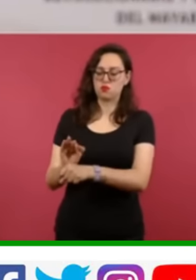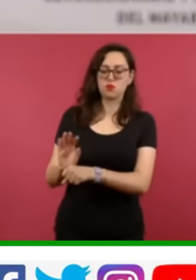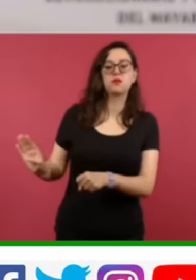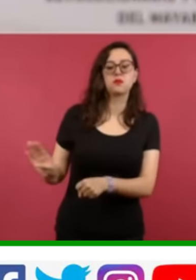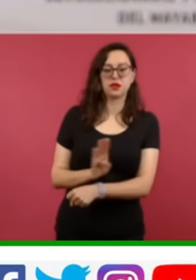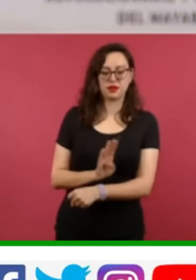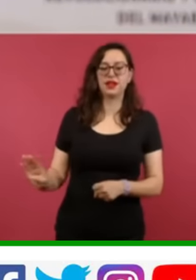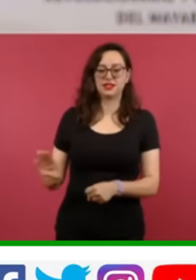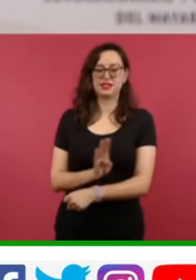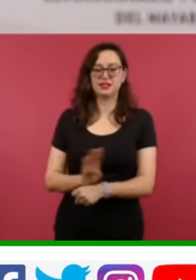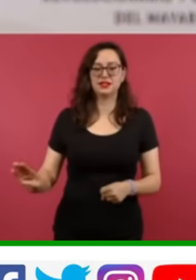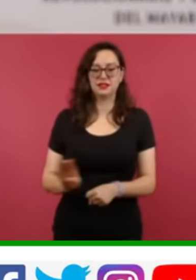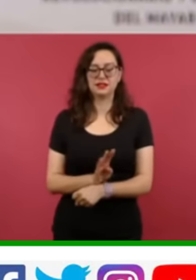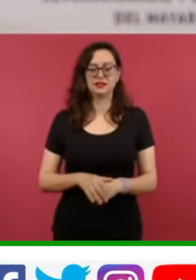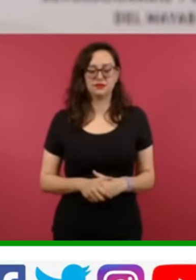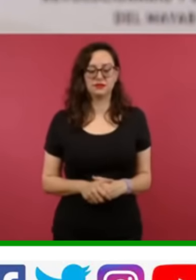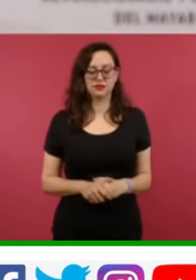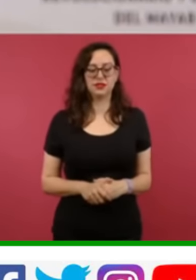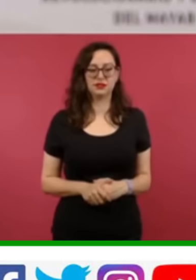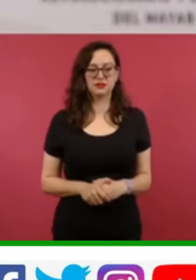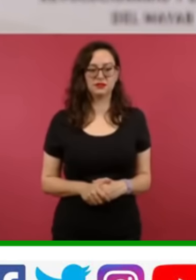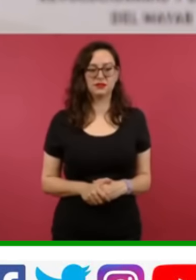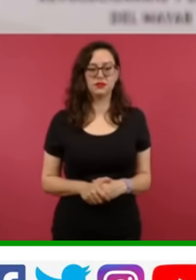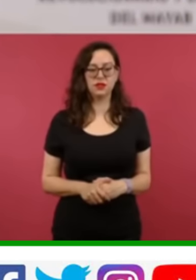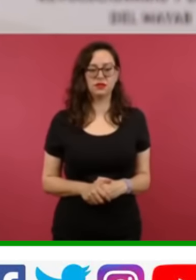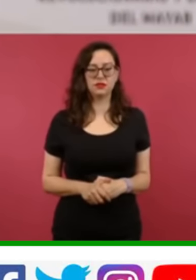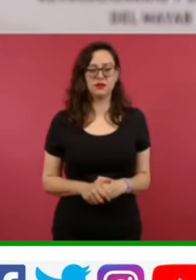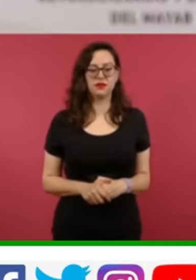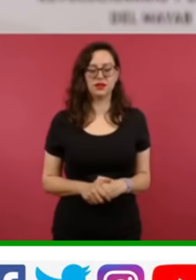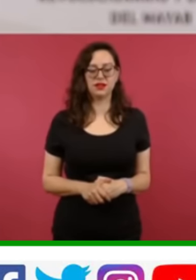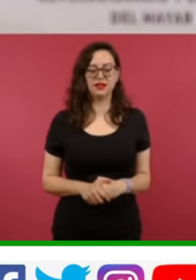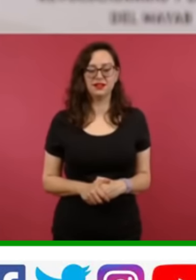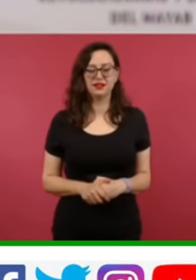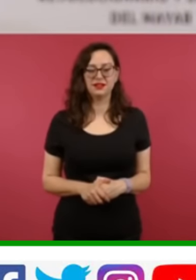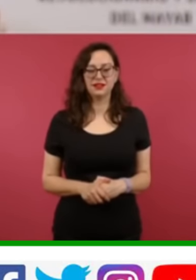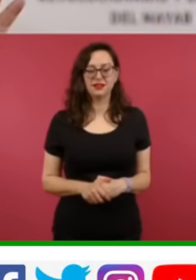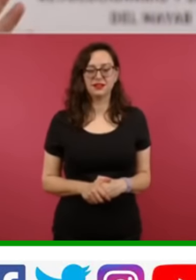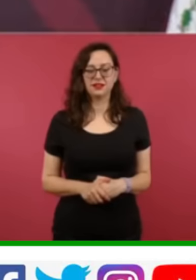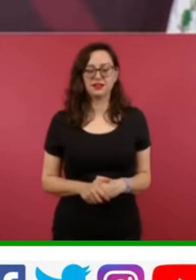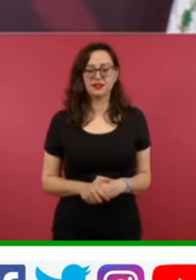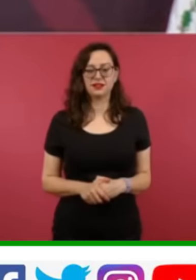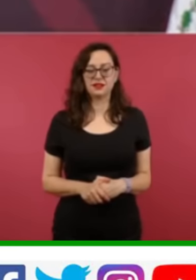trabajadores. Así de claro. Los